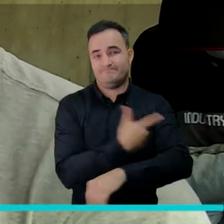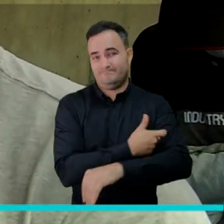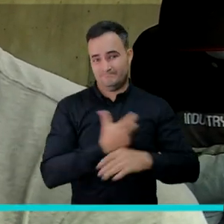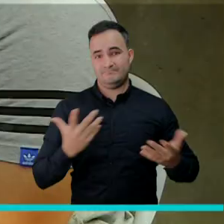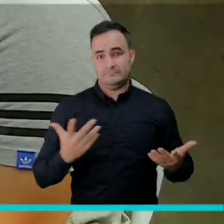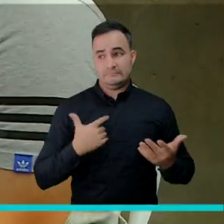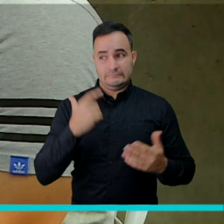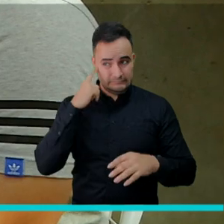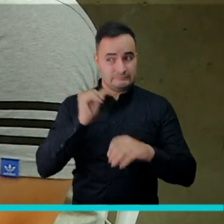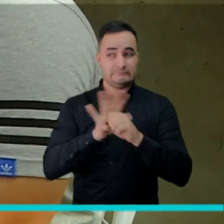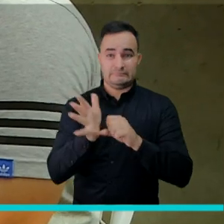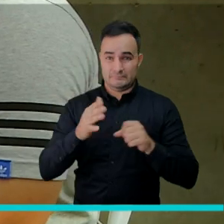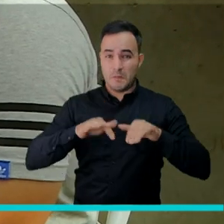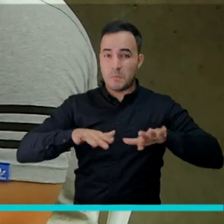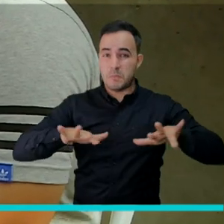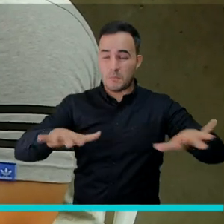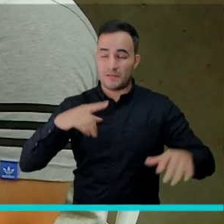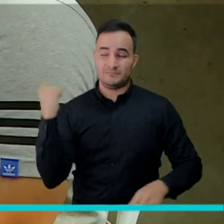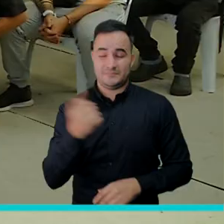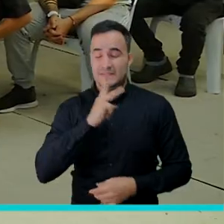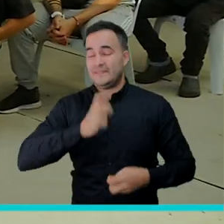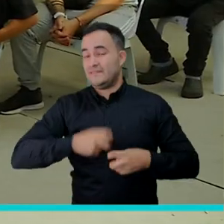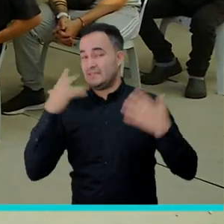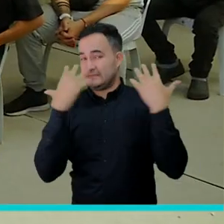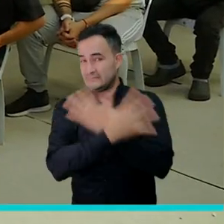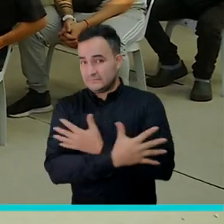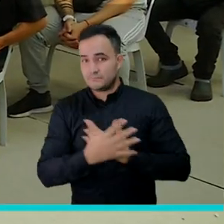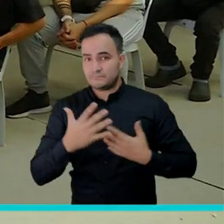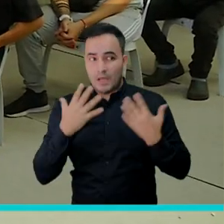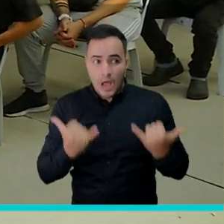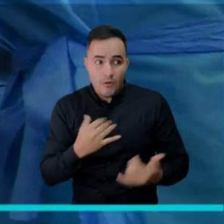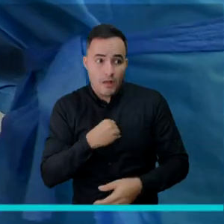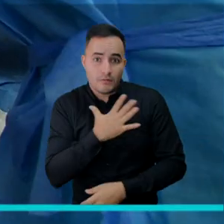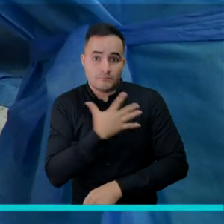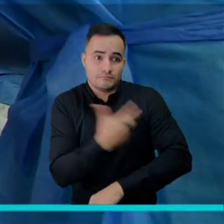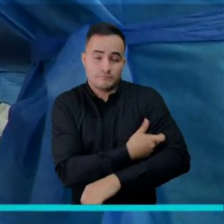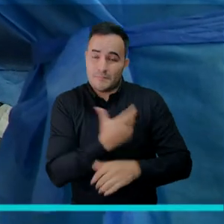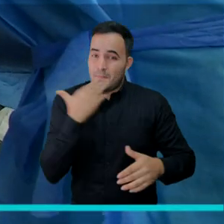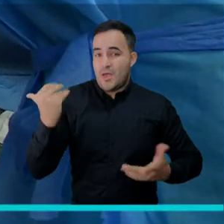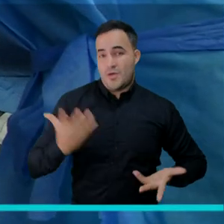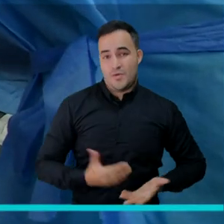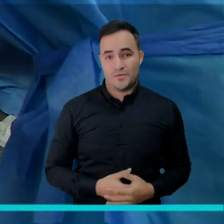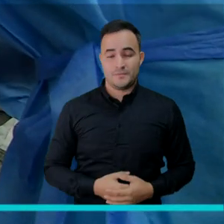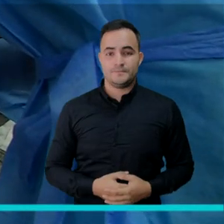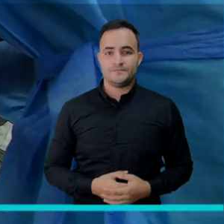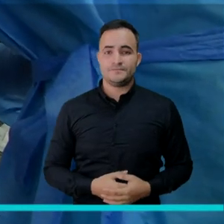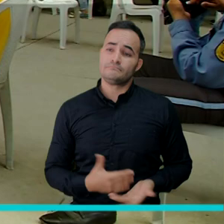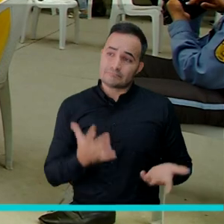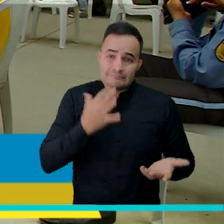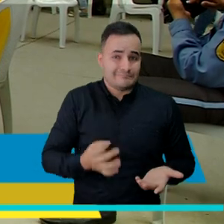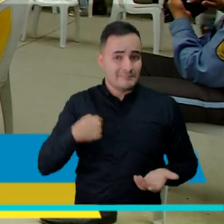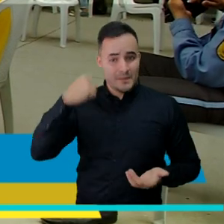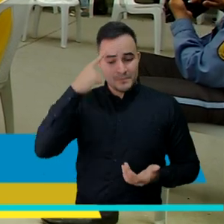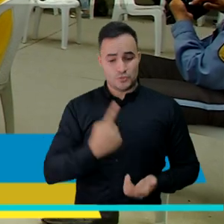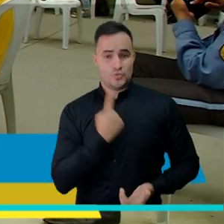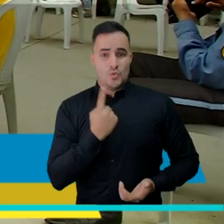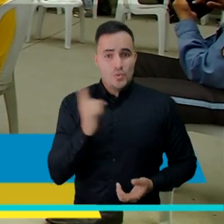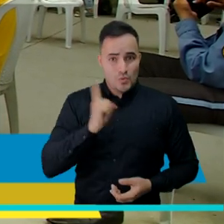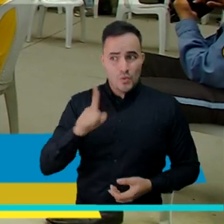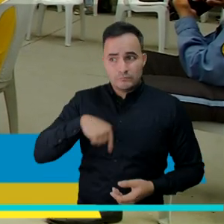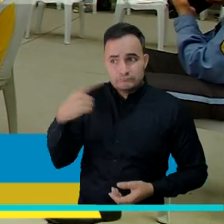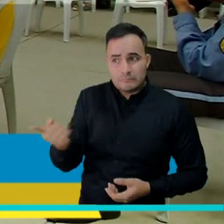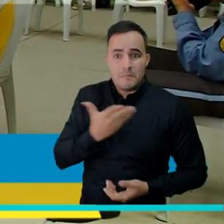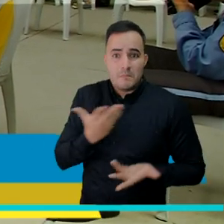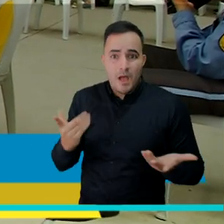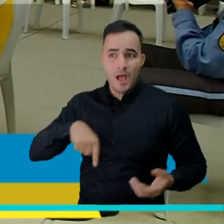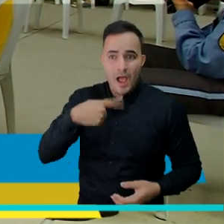Creo que esa pandemia fue muy dura para todos y creo que esta es la mejor alternativa que hay. Uno tiene que pensar en la mamá, en